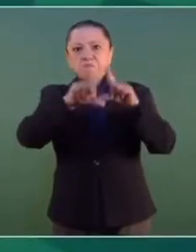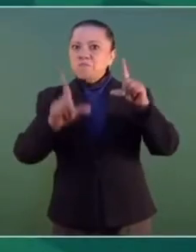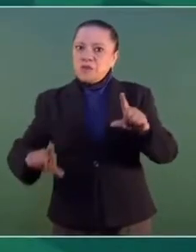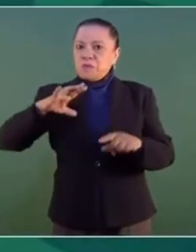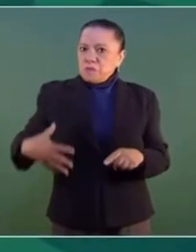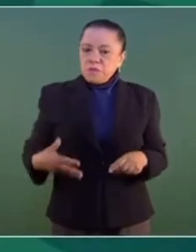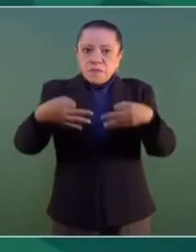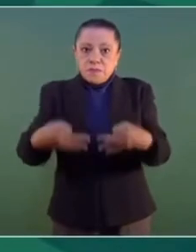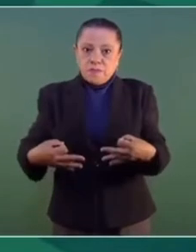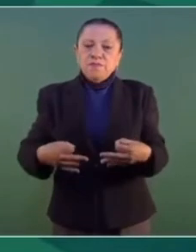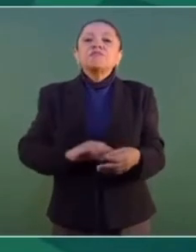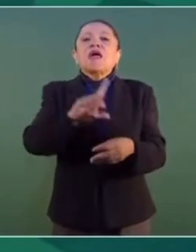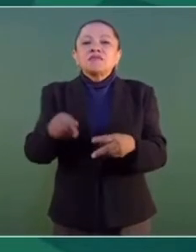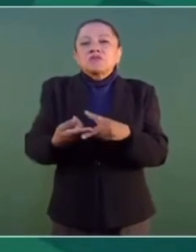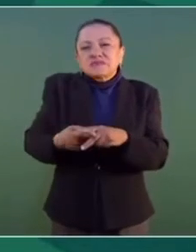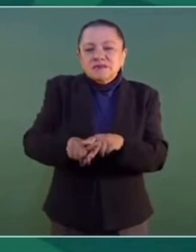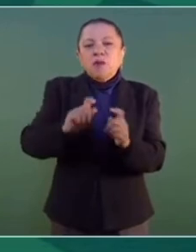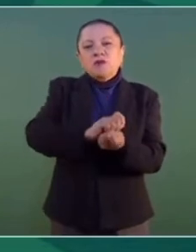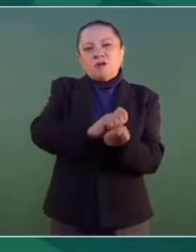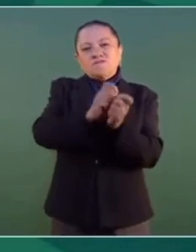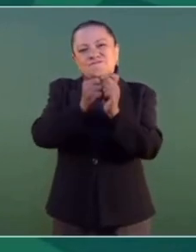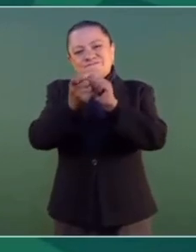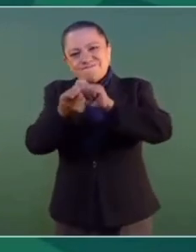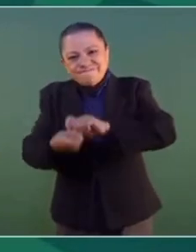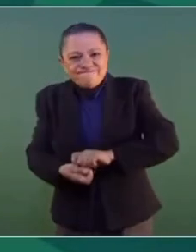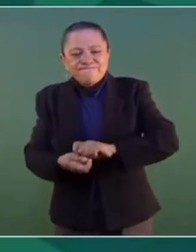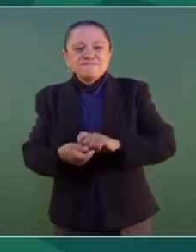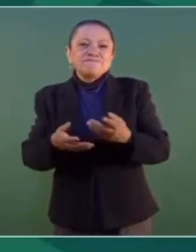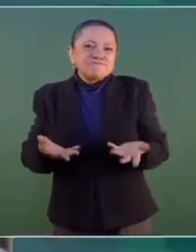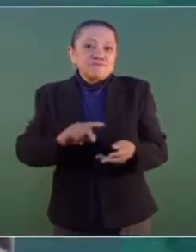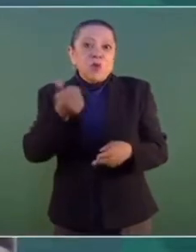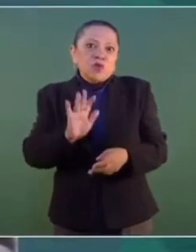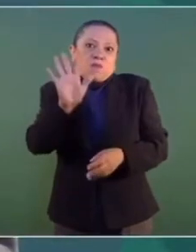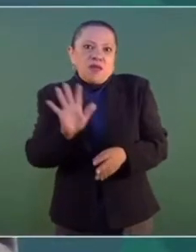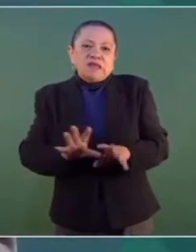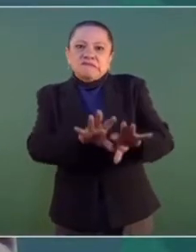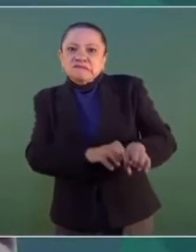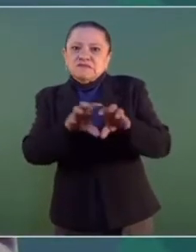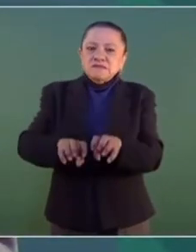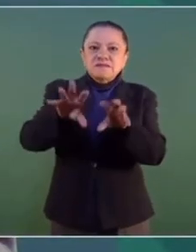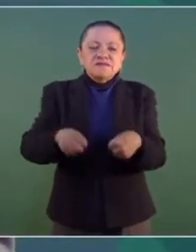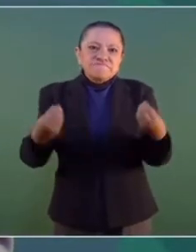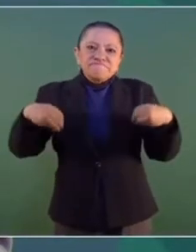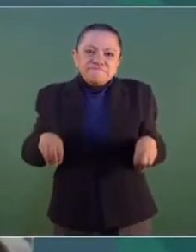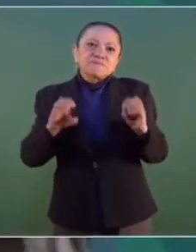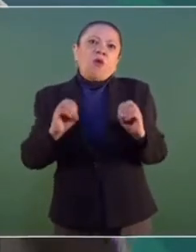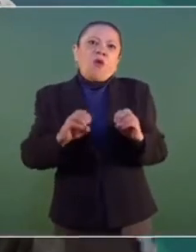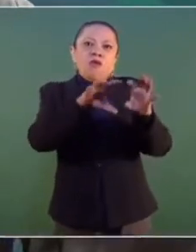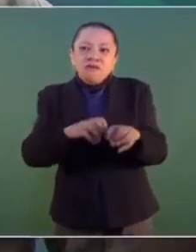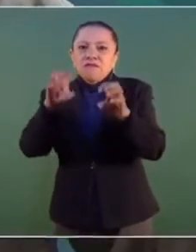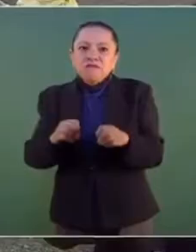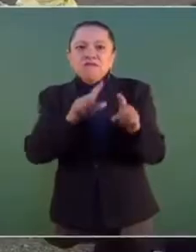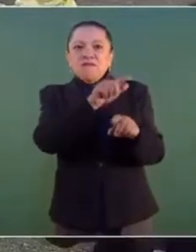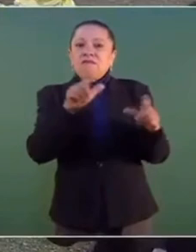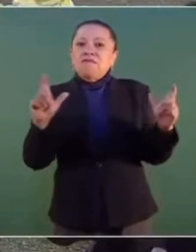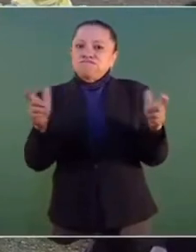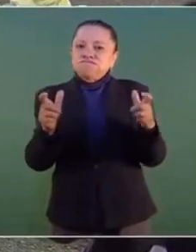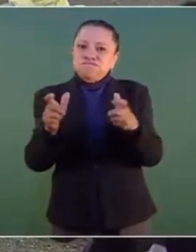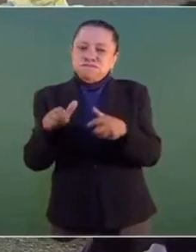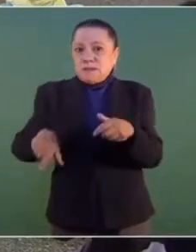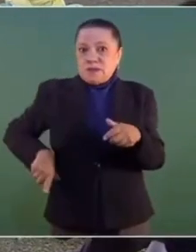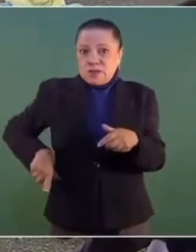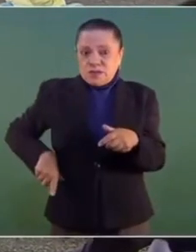se inició con una política de pillaje, de saqueo y venían los extranjeros